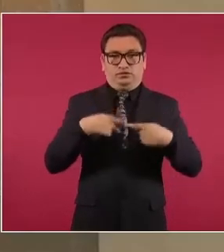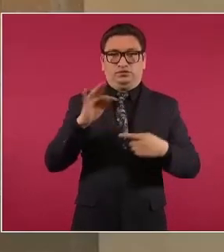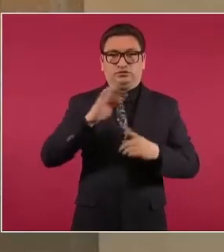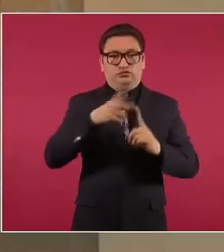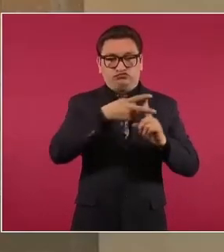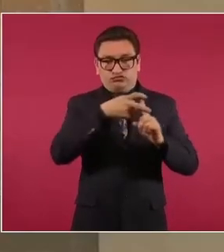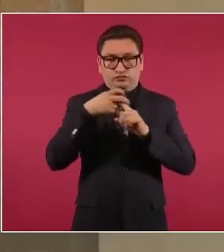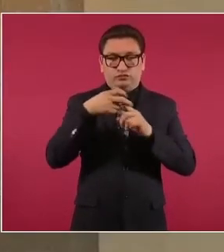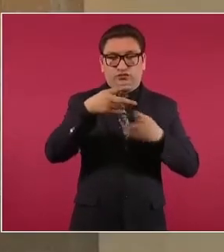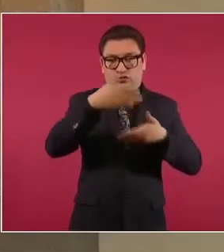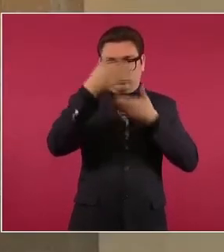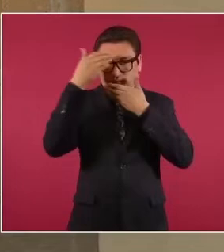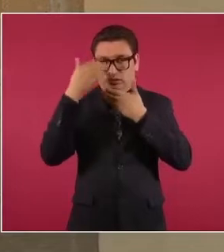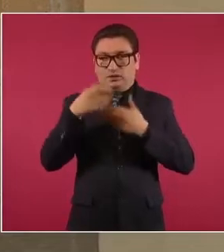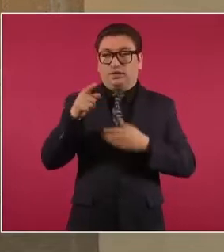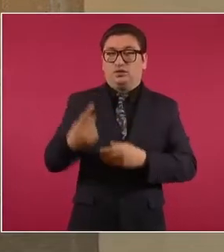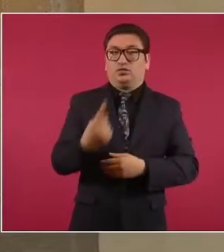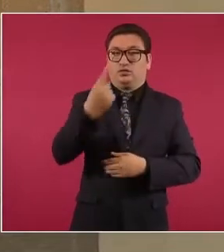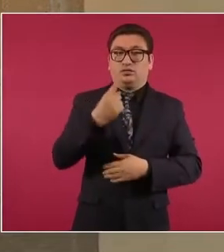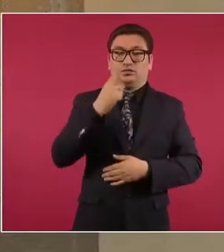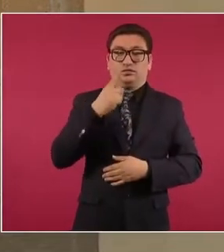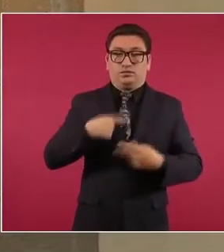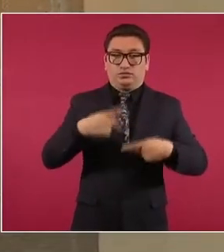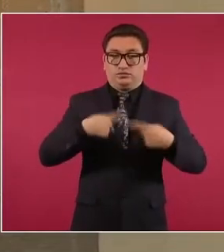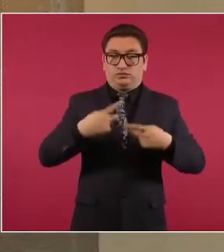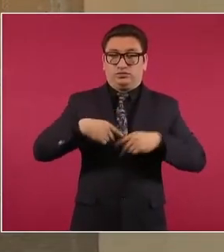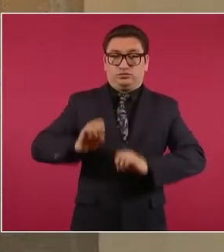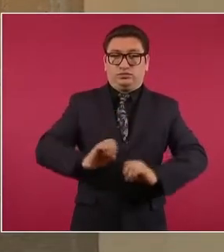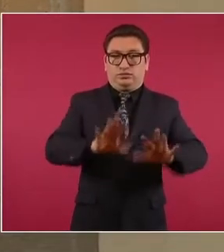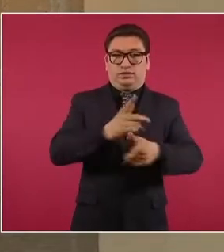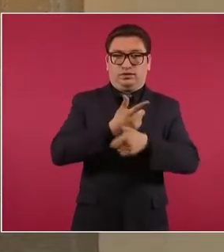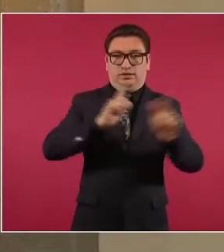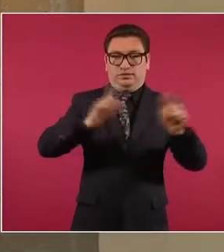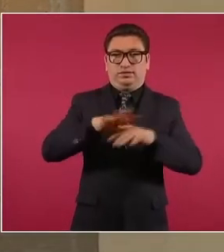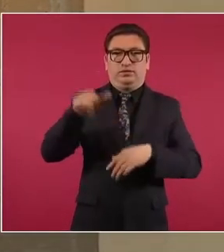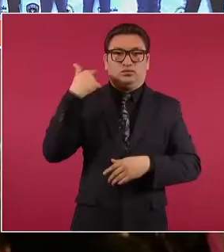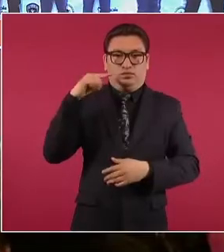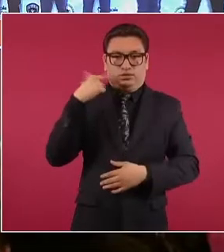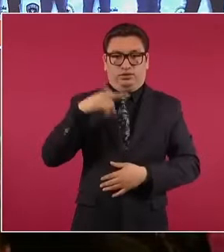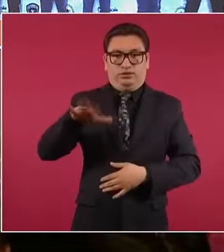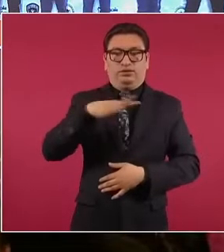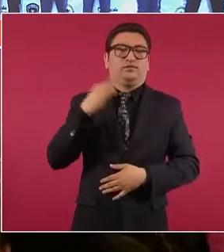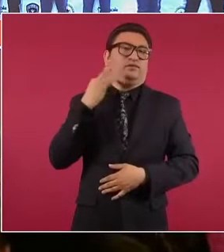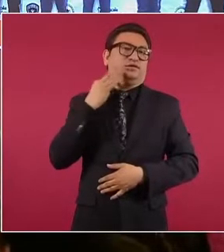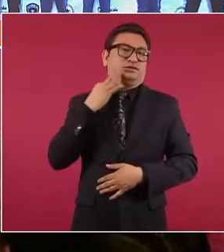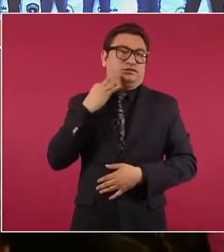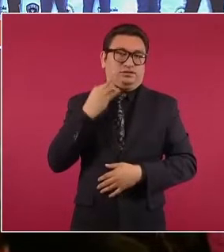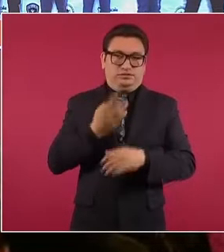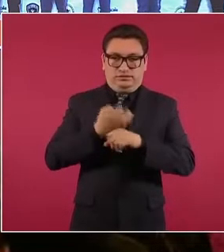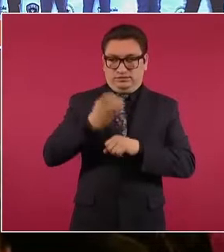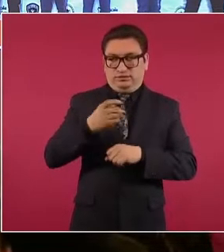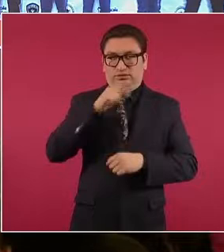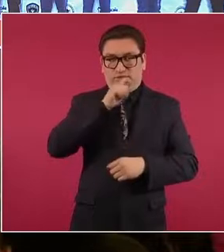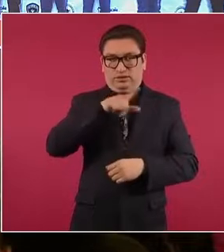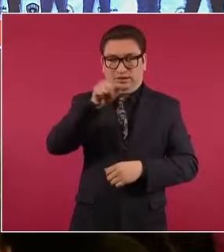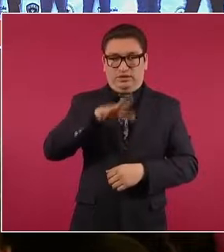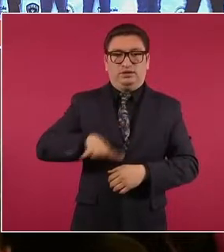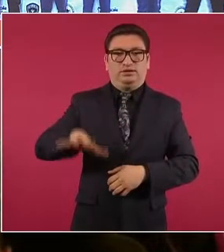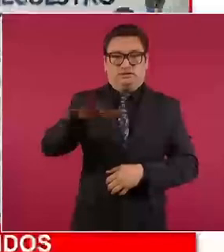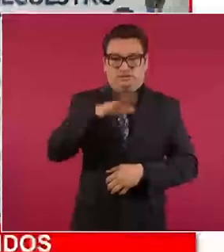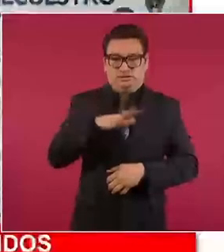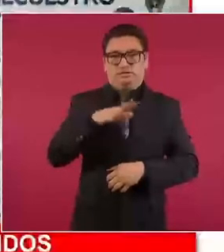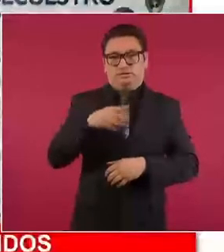liberación con bien de una víctima en Guadalajara, que fue una operación de la Fiscalía del Estado de Jalisco, la Unidad